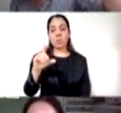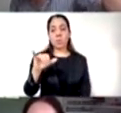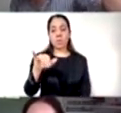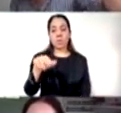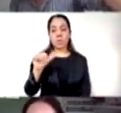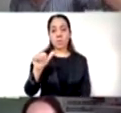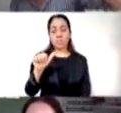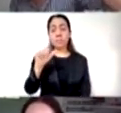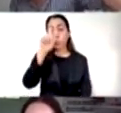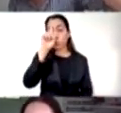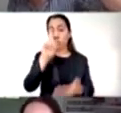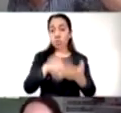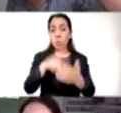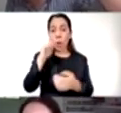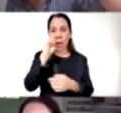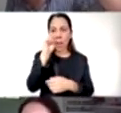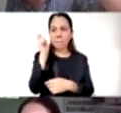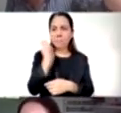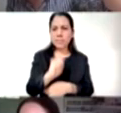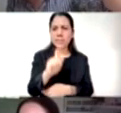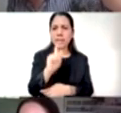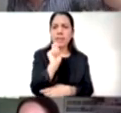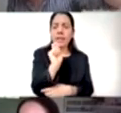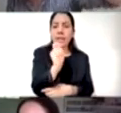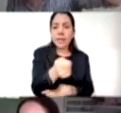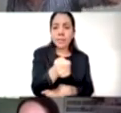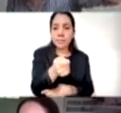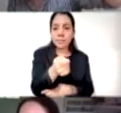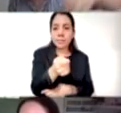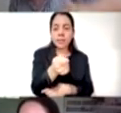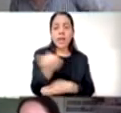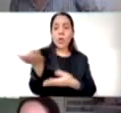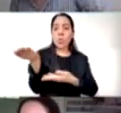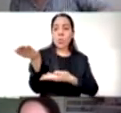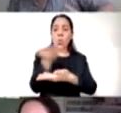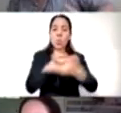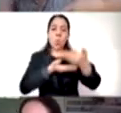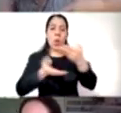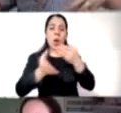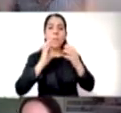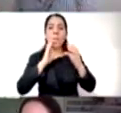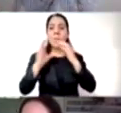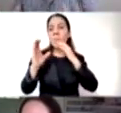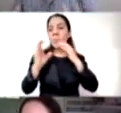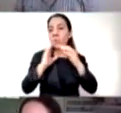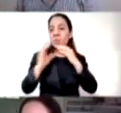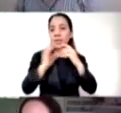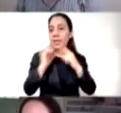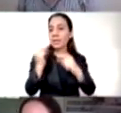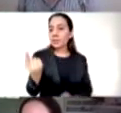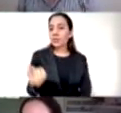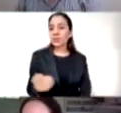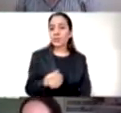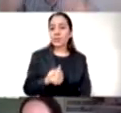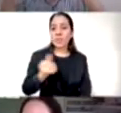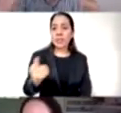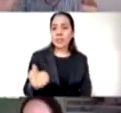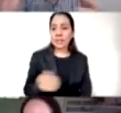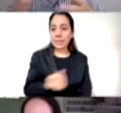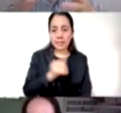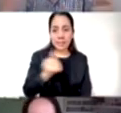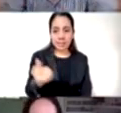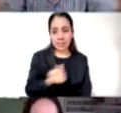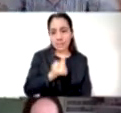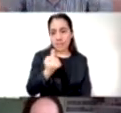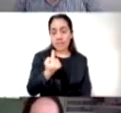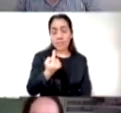es una conversación permanentemente inacabada a mí me quedaron ganas de más el tiempo